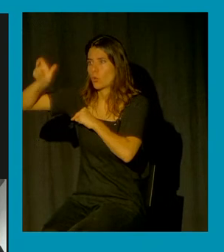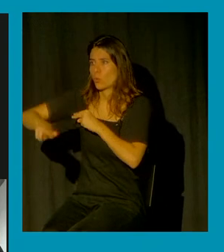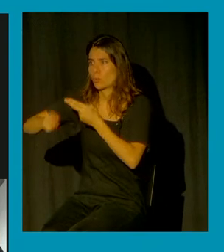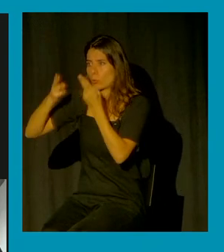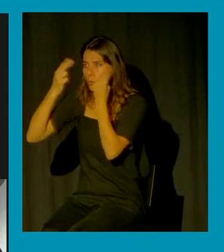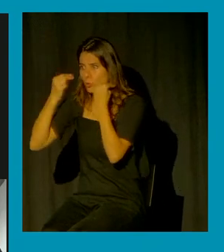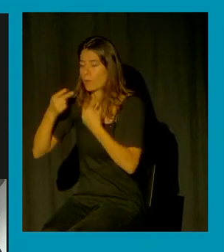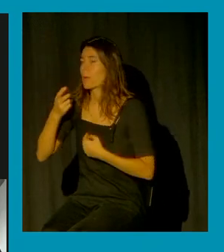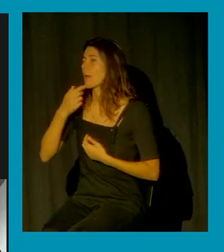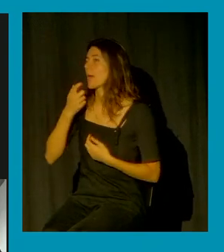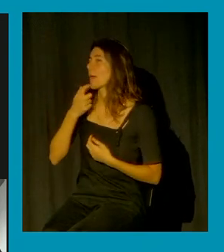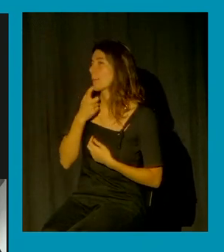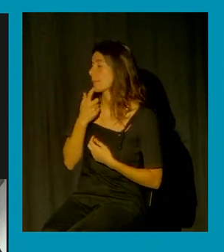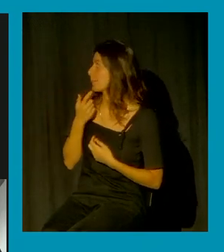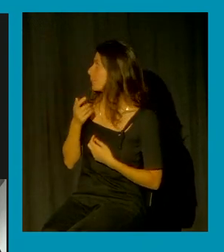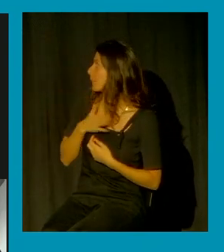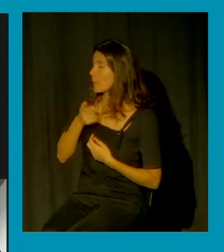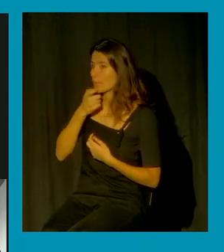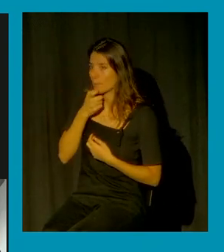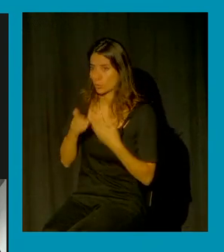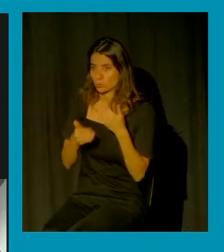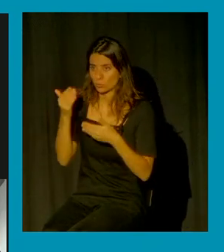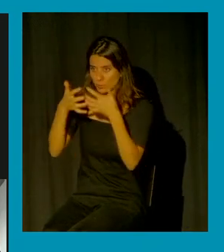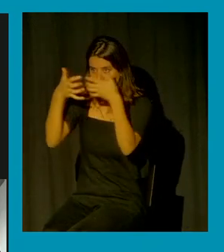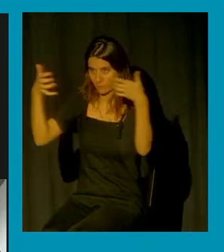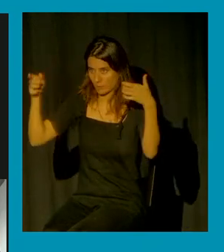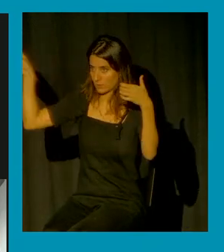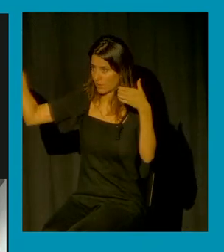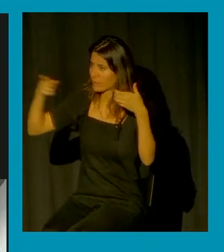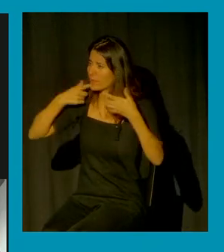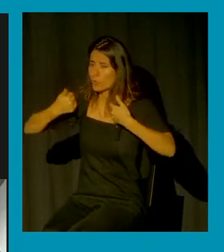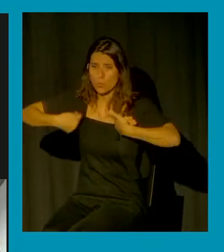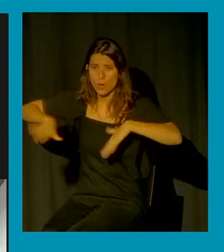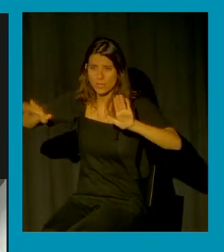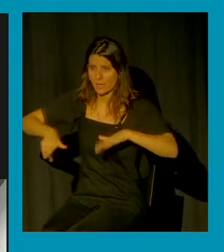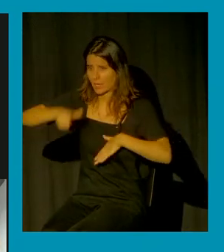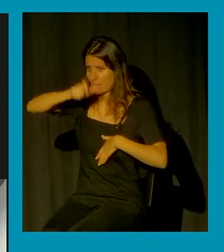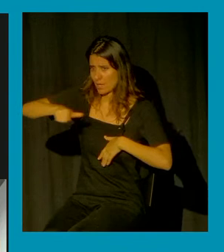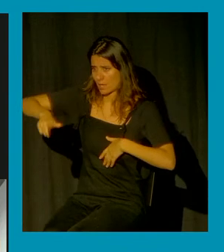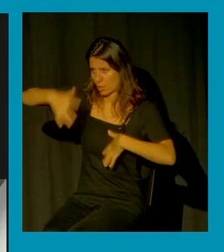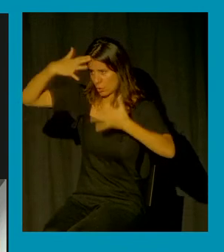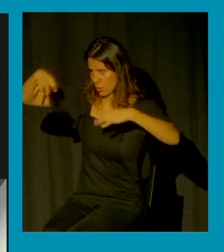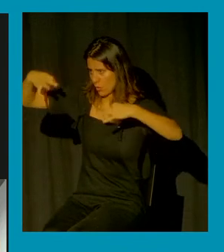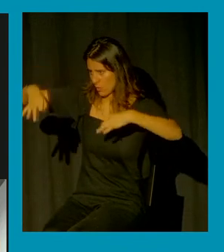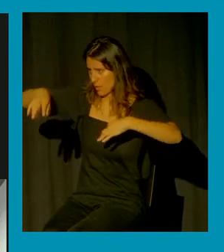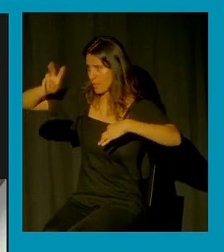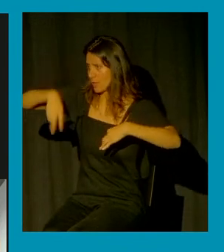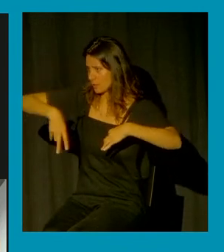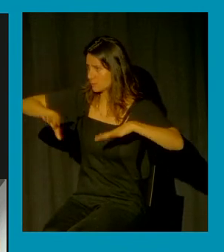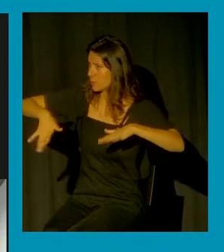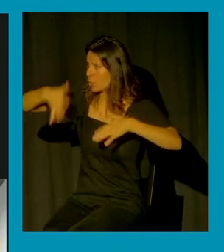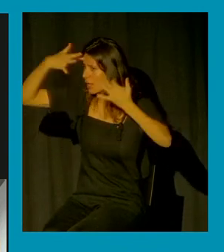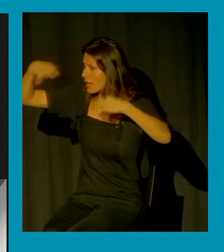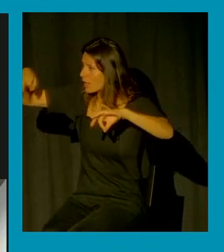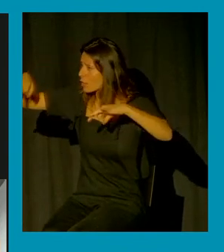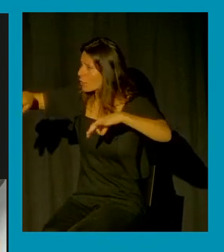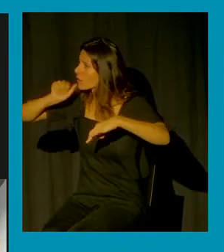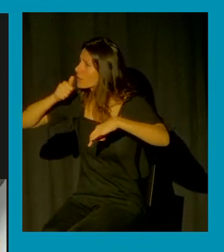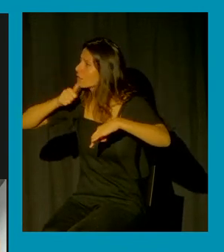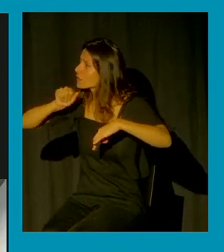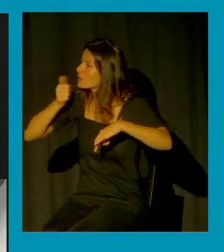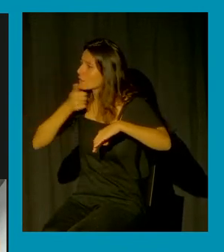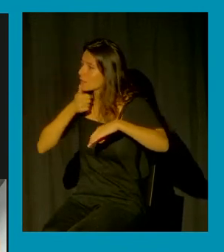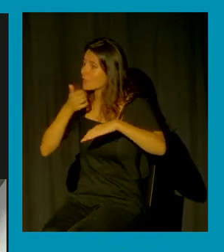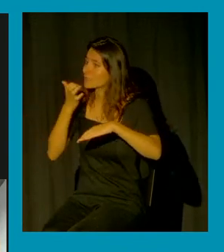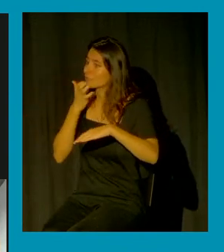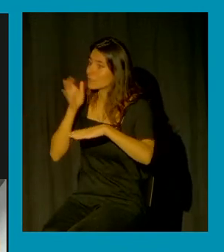con esta frase de Agamben que dice cualquiera es íntimamente inocente pero que el único inocente verdadero no es el que es absuelto sino el que pasa por la vida sin juicio